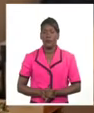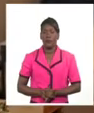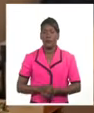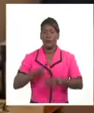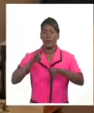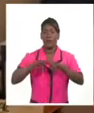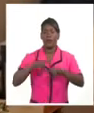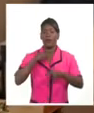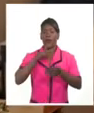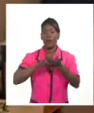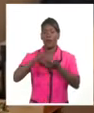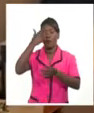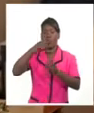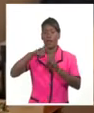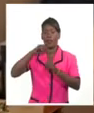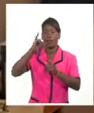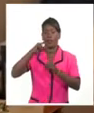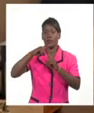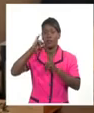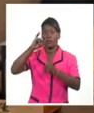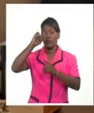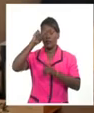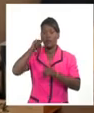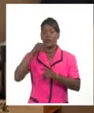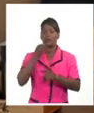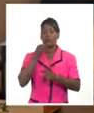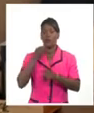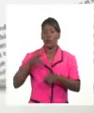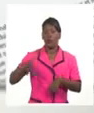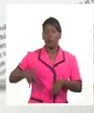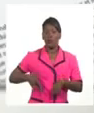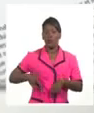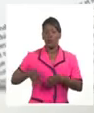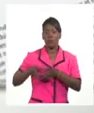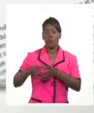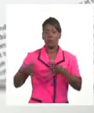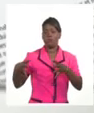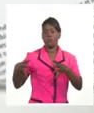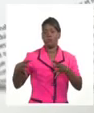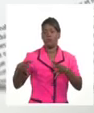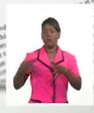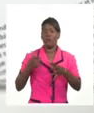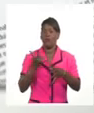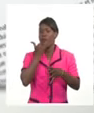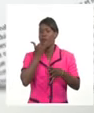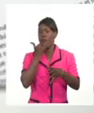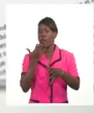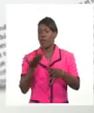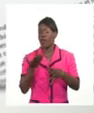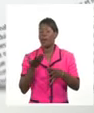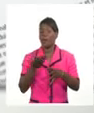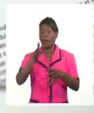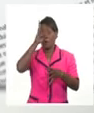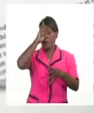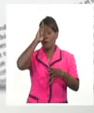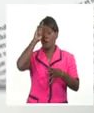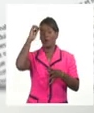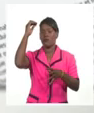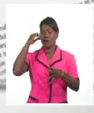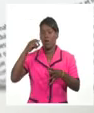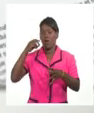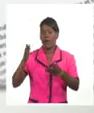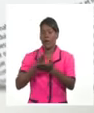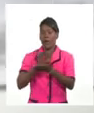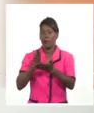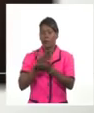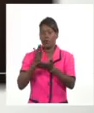hepatitis es una inflamación del hígado que puede tener diversas causas en la literatura médica se reportan casos debido al